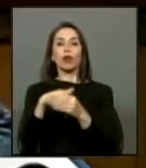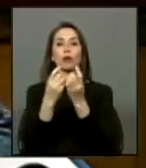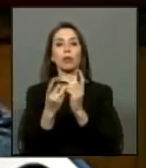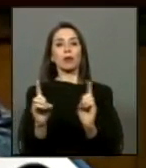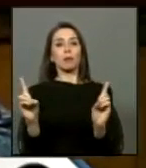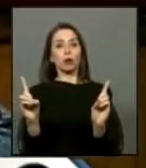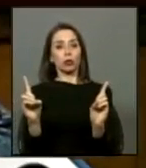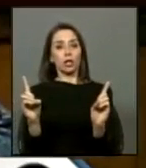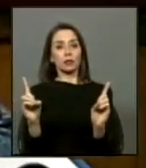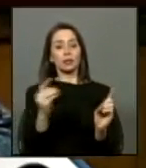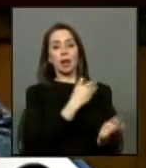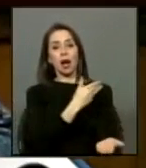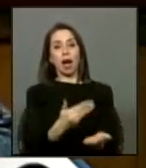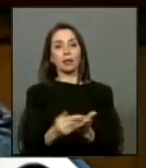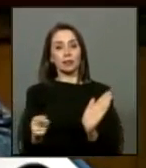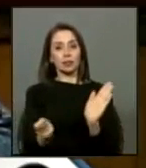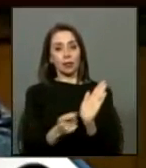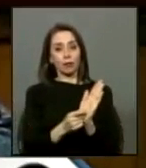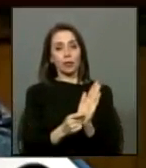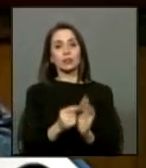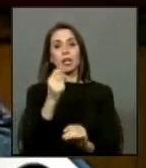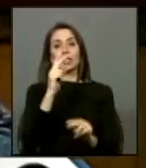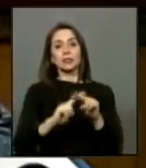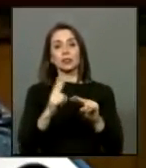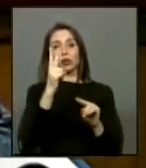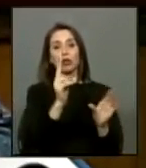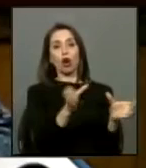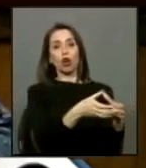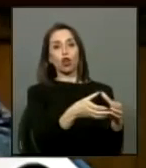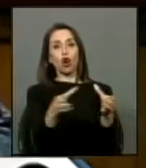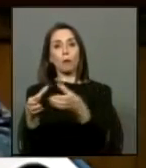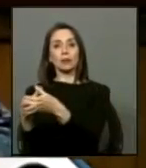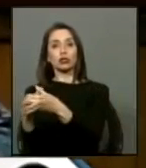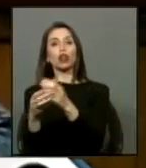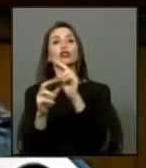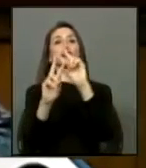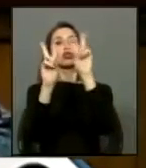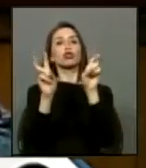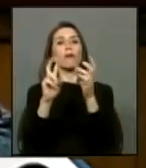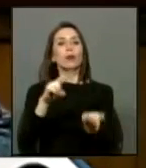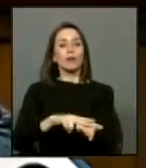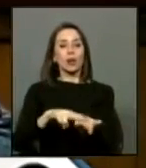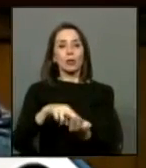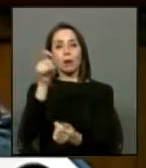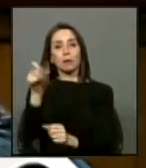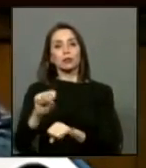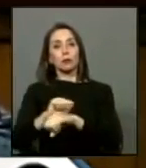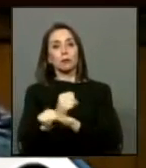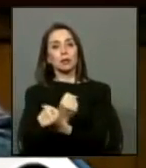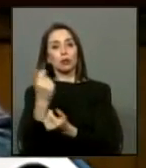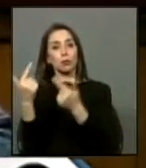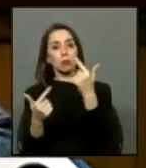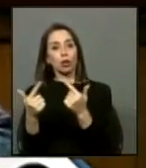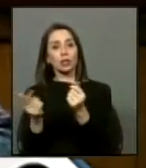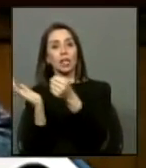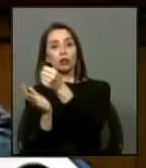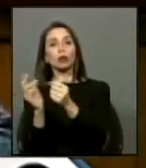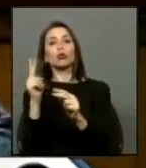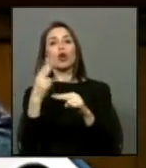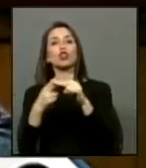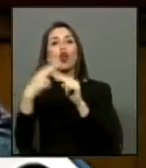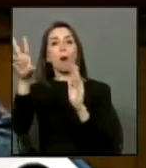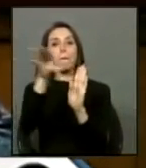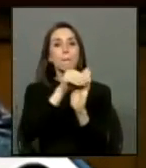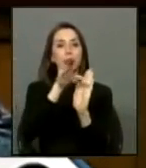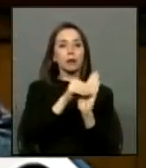democracia, hasta la fecha se han constituido dos comisiones de verdad que han calificado a las víctimas de prisión política y tortura. Dichas comisiones